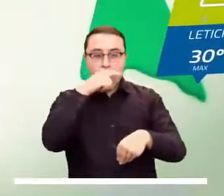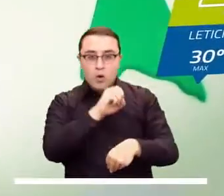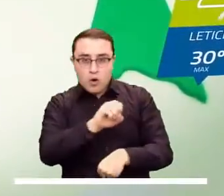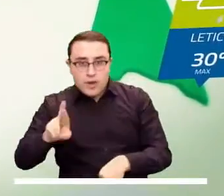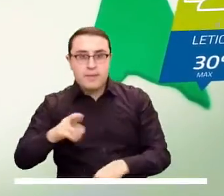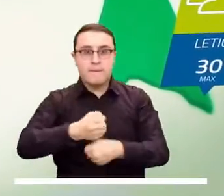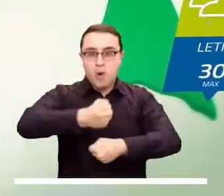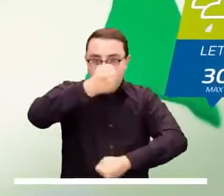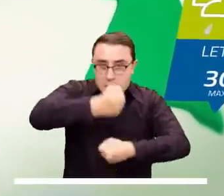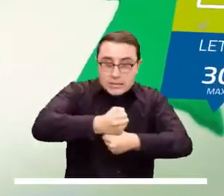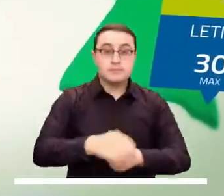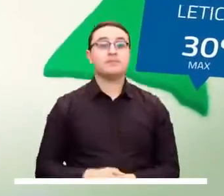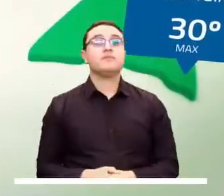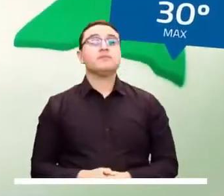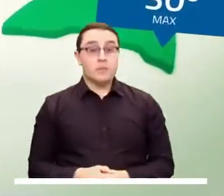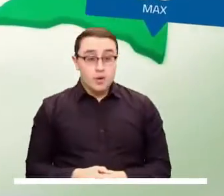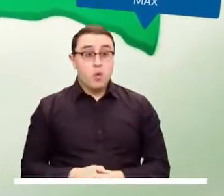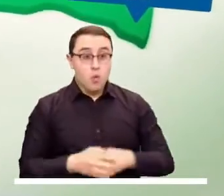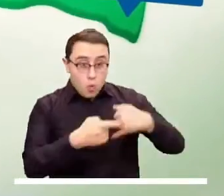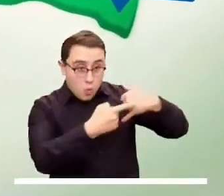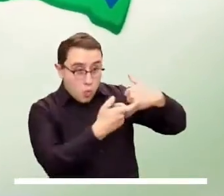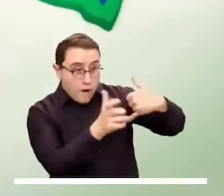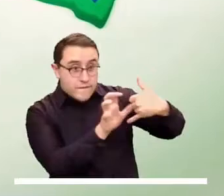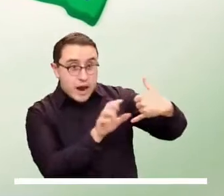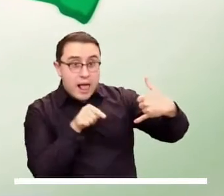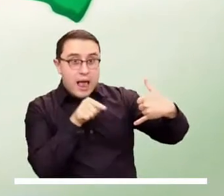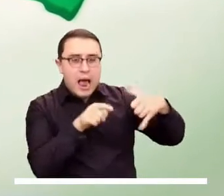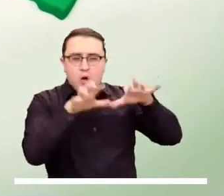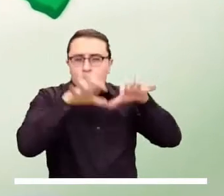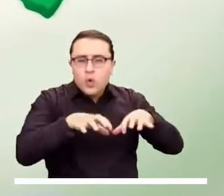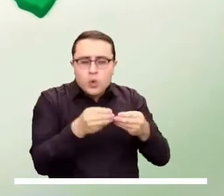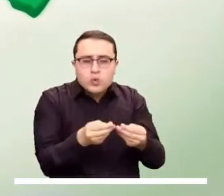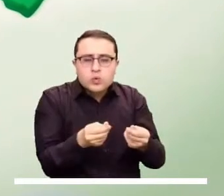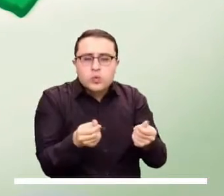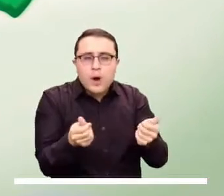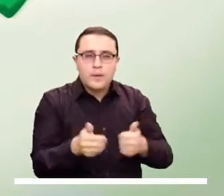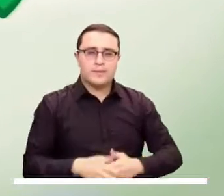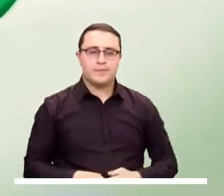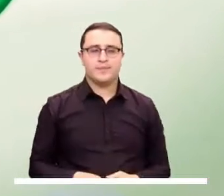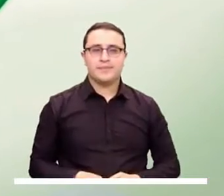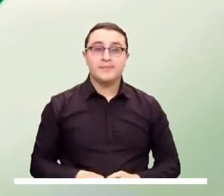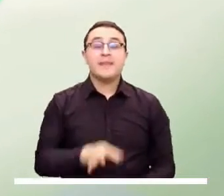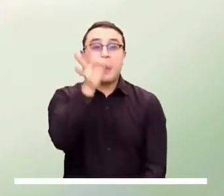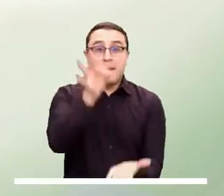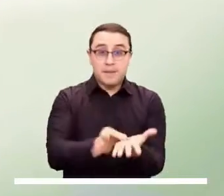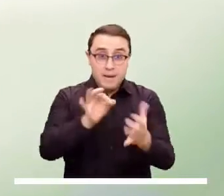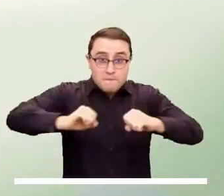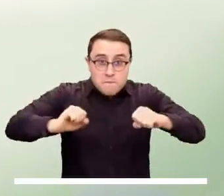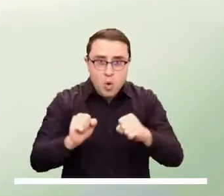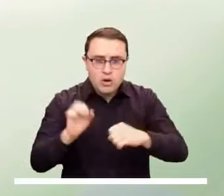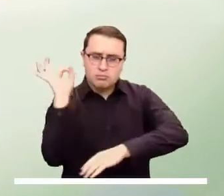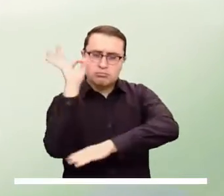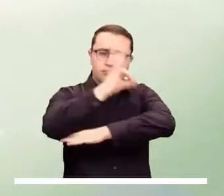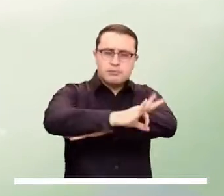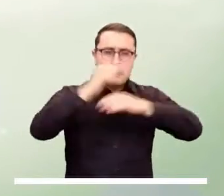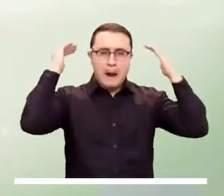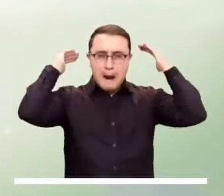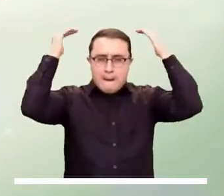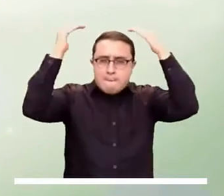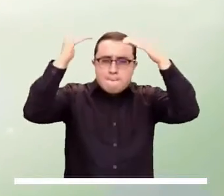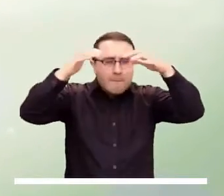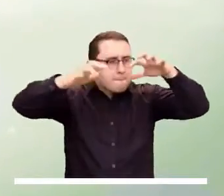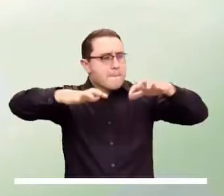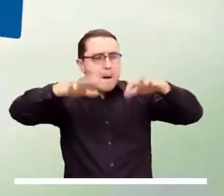Lluvias fuertes se anuncian en Guainía, en el pie de Monte Amazónico y en el oriente de Amazonas y de Baupés. En Guaviare, por su parte, se prevén lluvias leves.